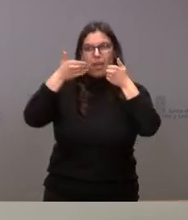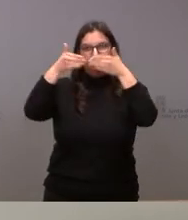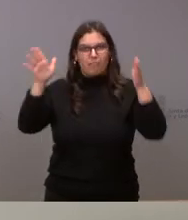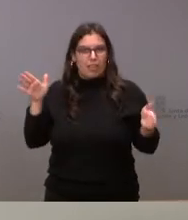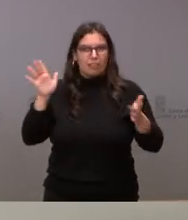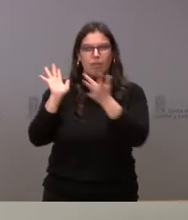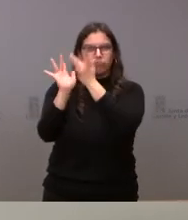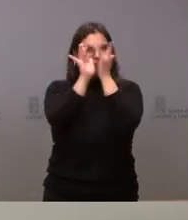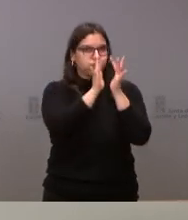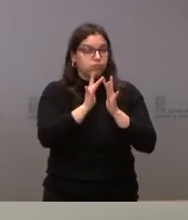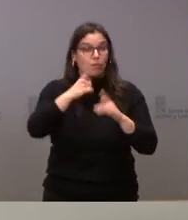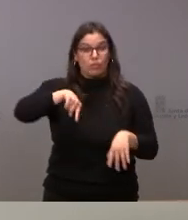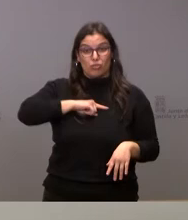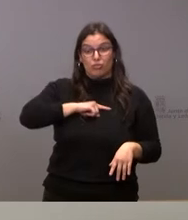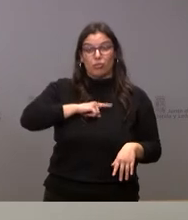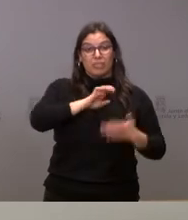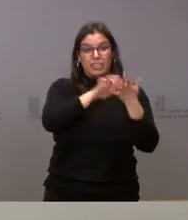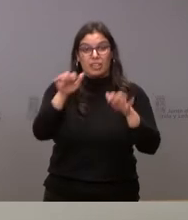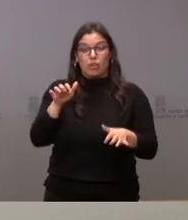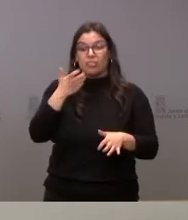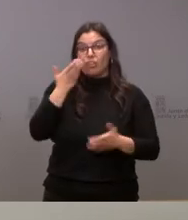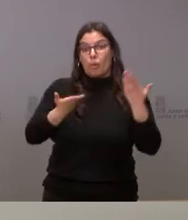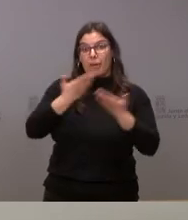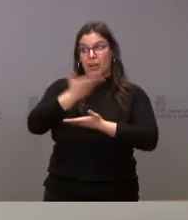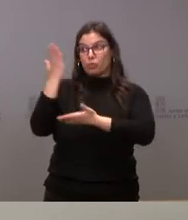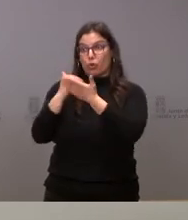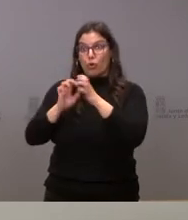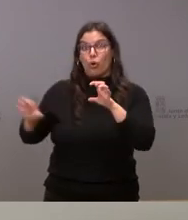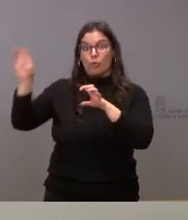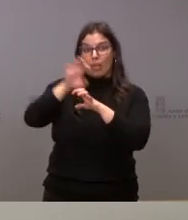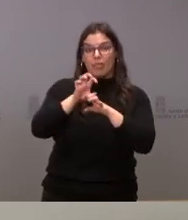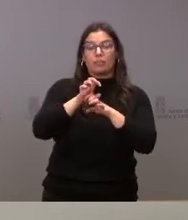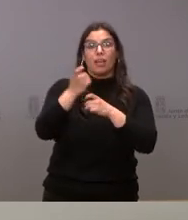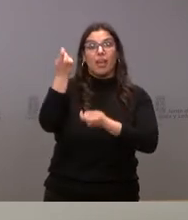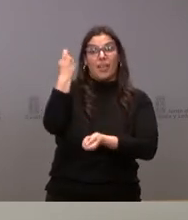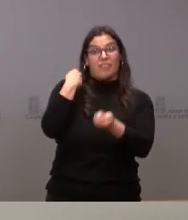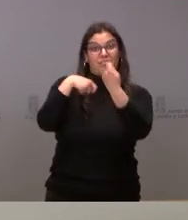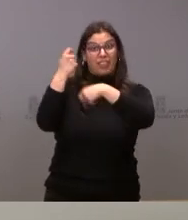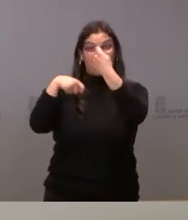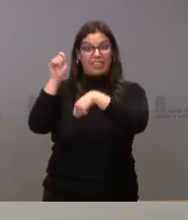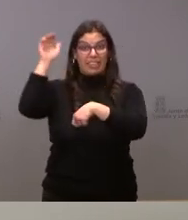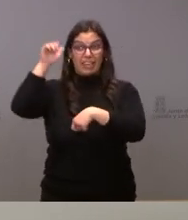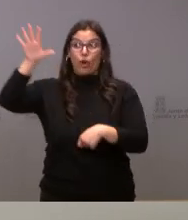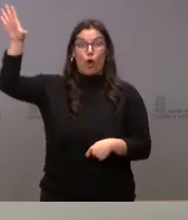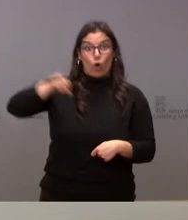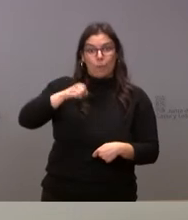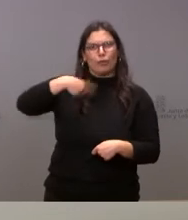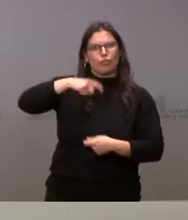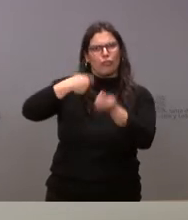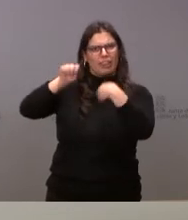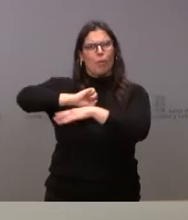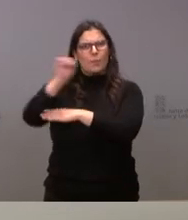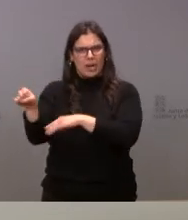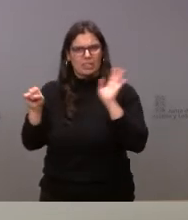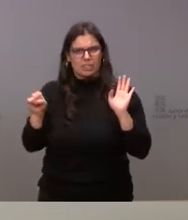Conocen ustedes que Castilla y León está entre las comunidades autónomas que exportan más de lo que importan. lo contrario de lo que ocurre en el conjunto nacional. Y durante